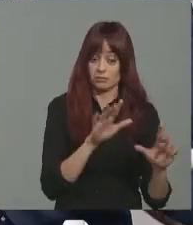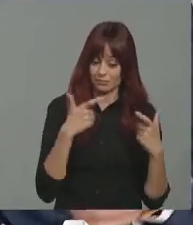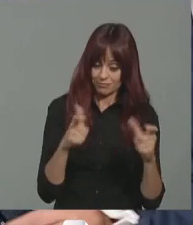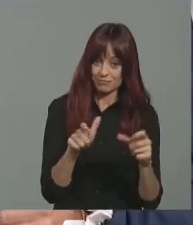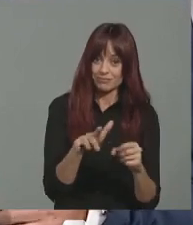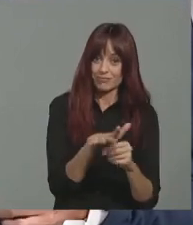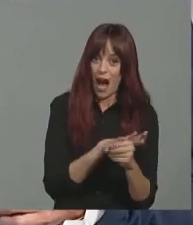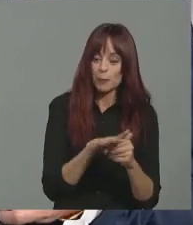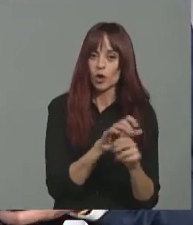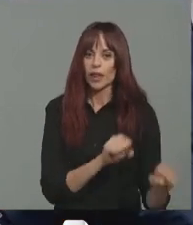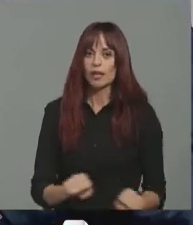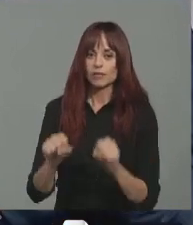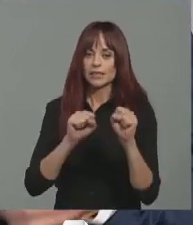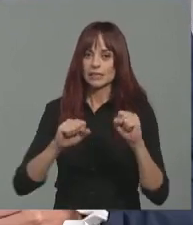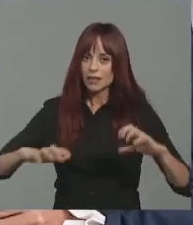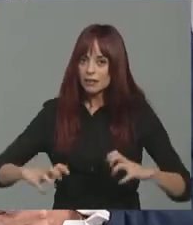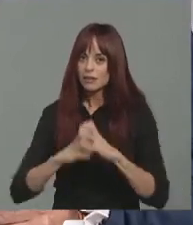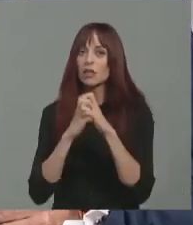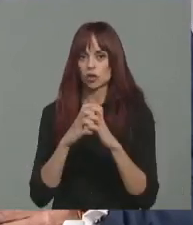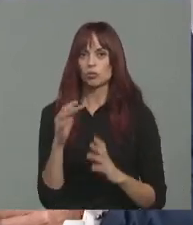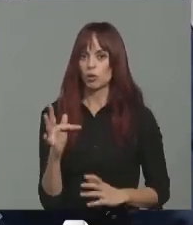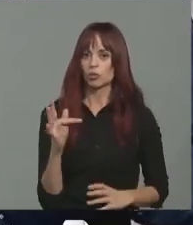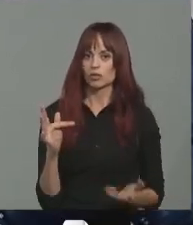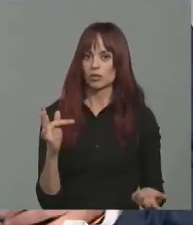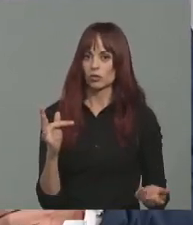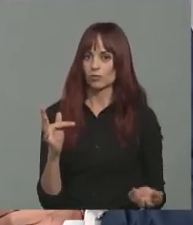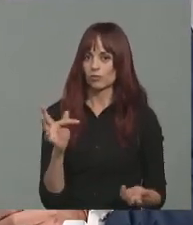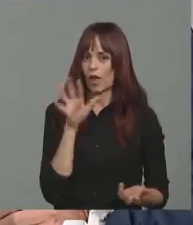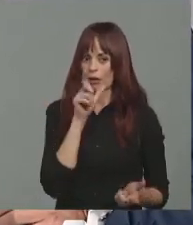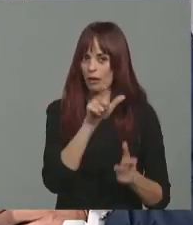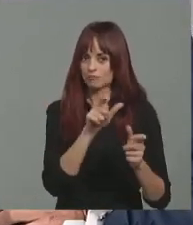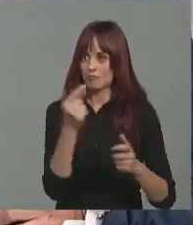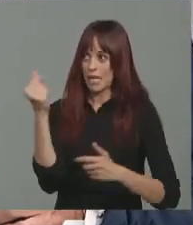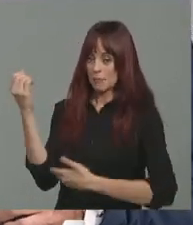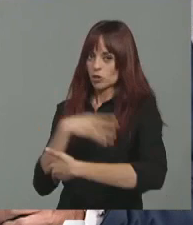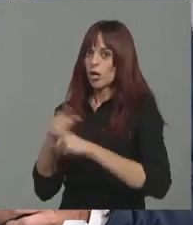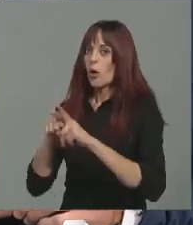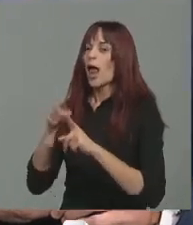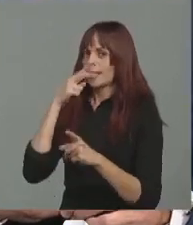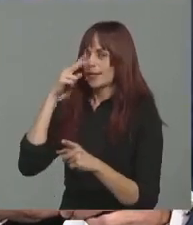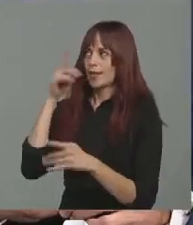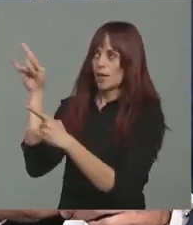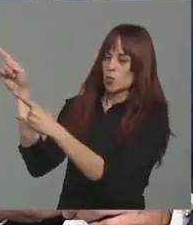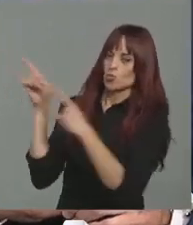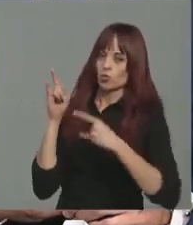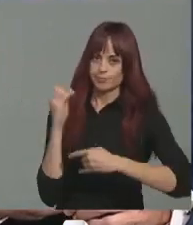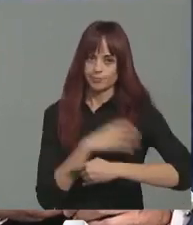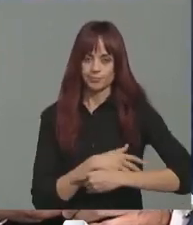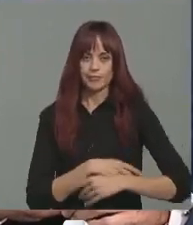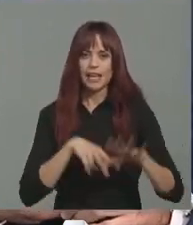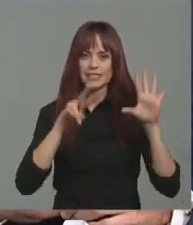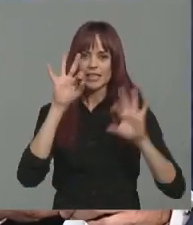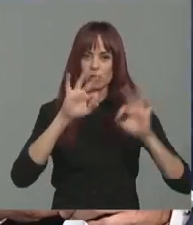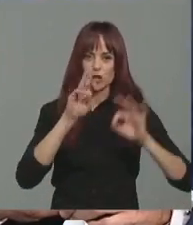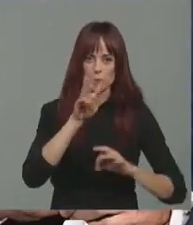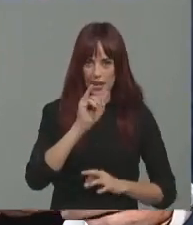reconstrucción, que va a ser muy positivo y que ha despertado el interés de muchos inversores. Ahora mismo el peso en la economía regional es un 7%. ¿Hasta dónde